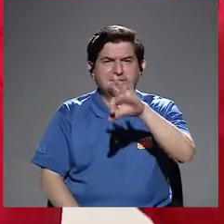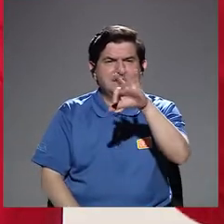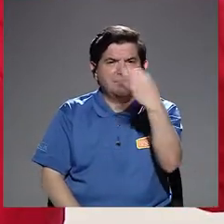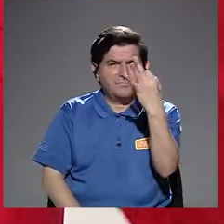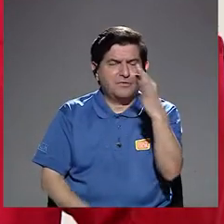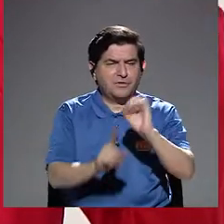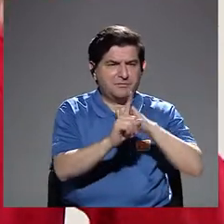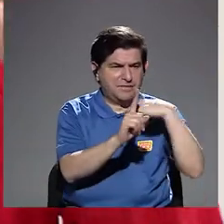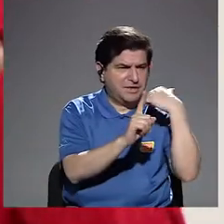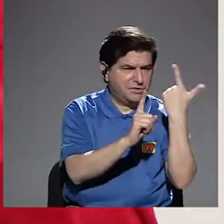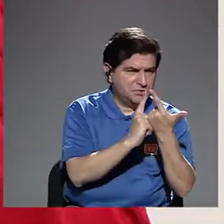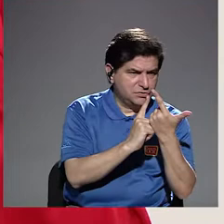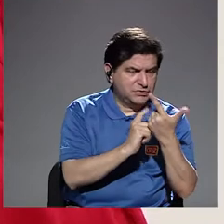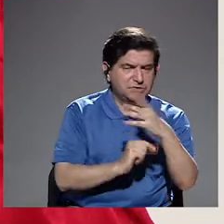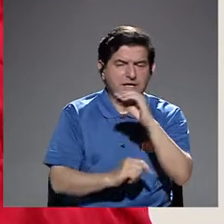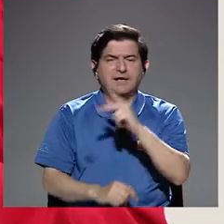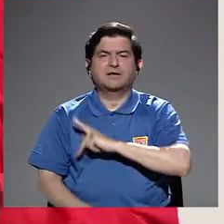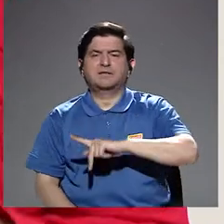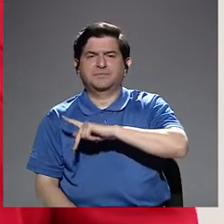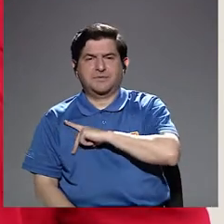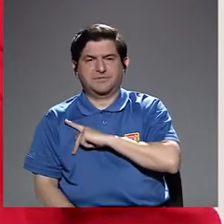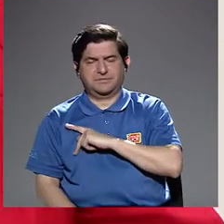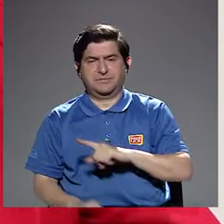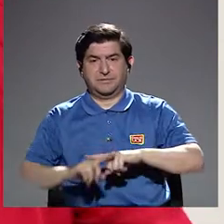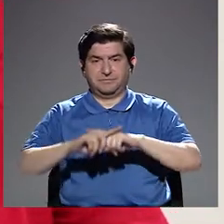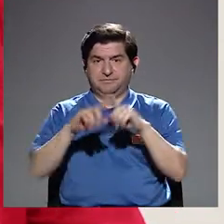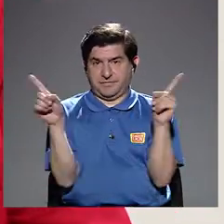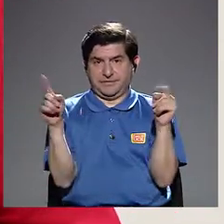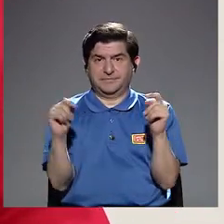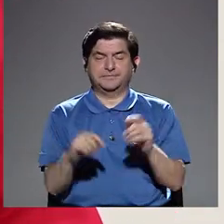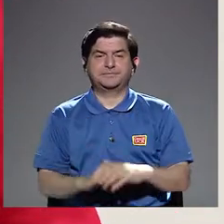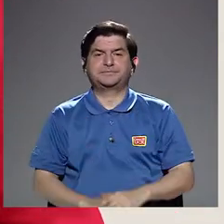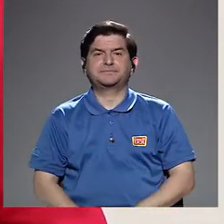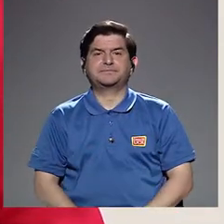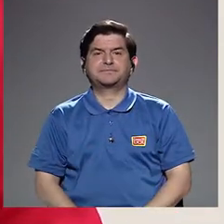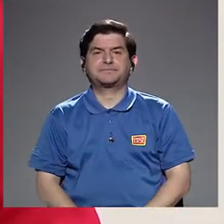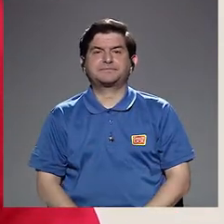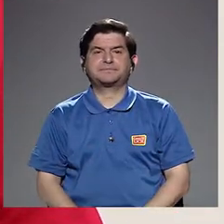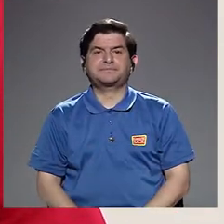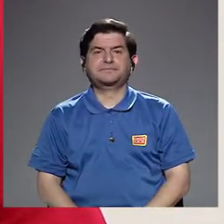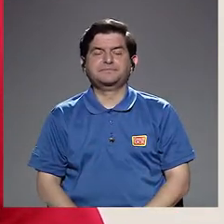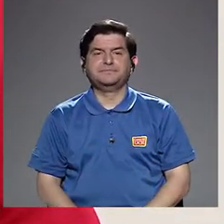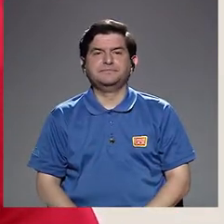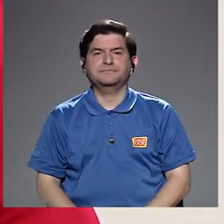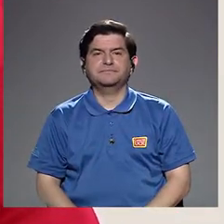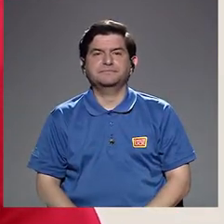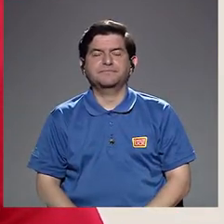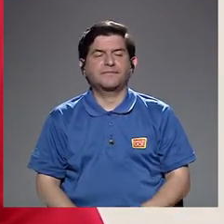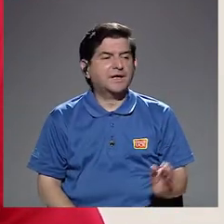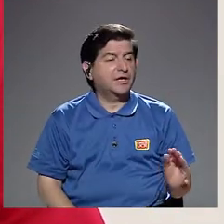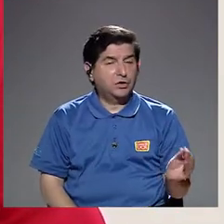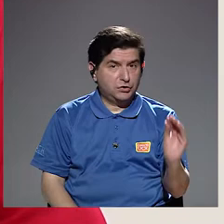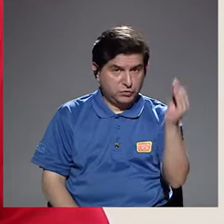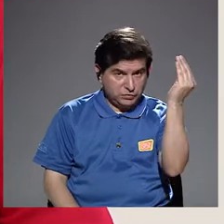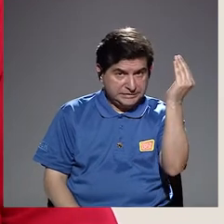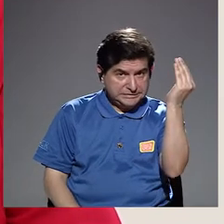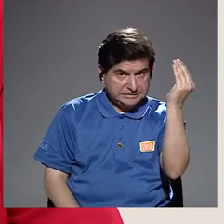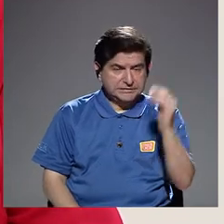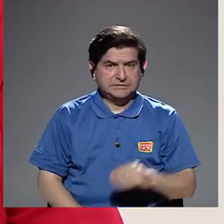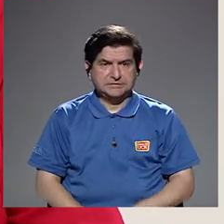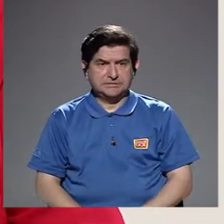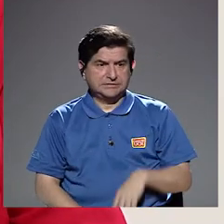tanto social como, digamos, ya personal, pero, digamos, en cuanto a las adolescentes,